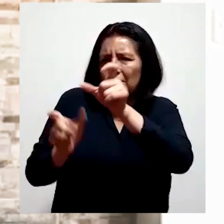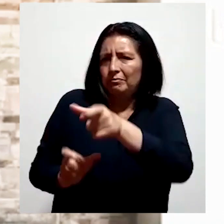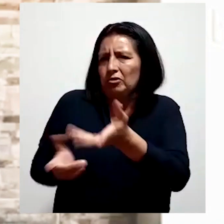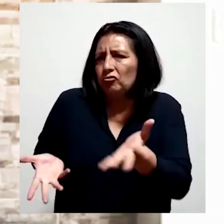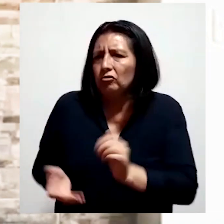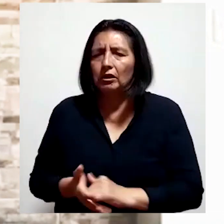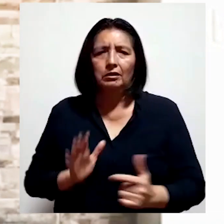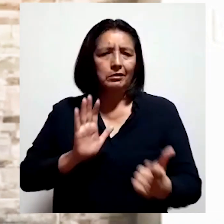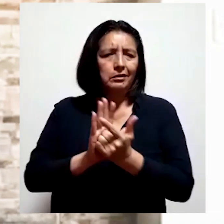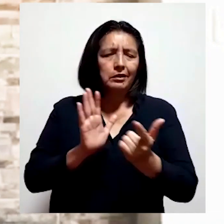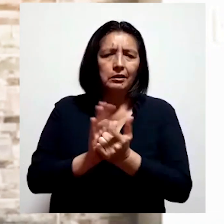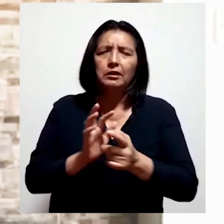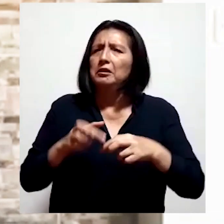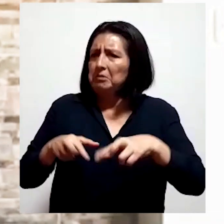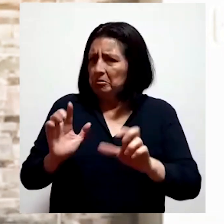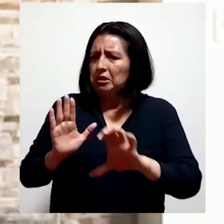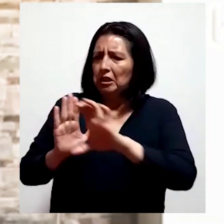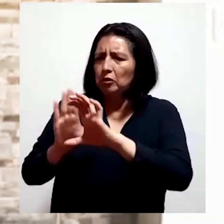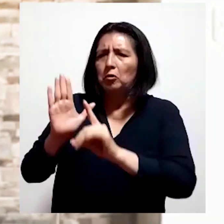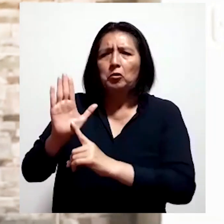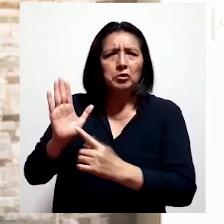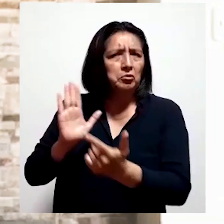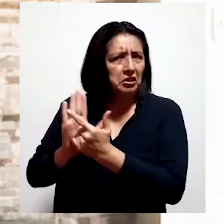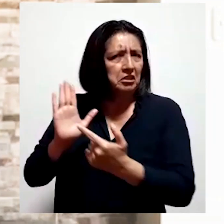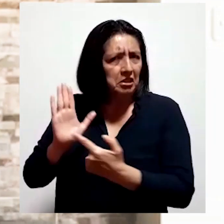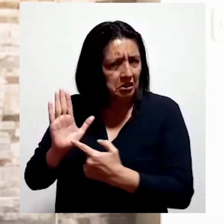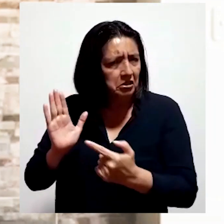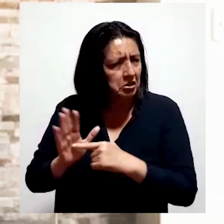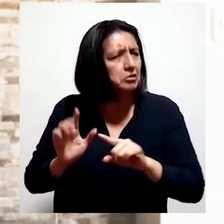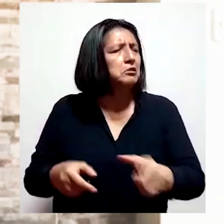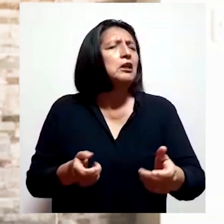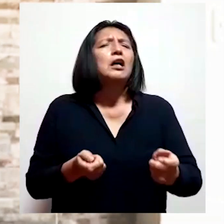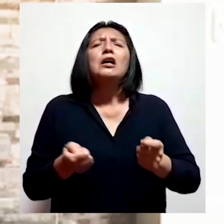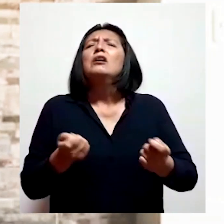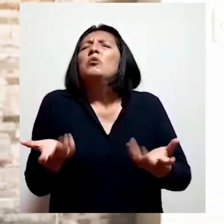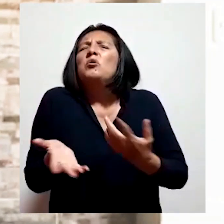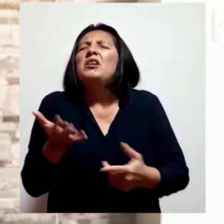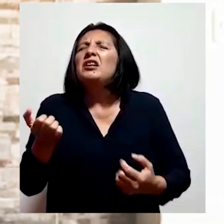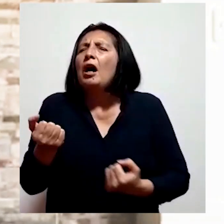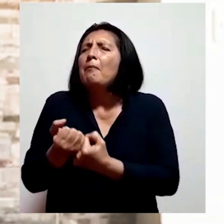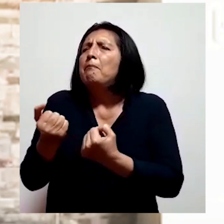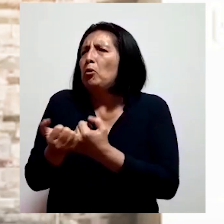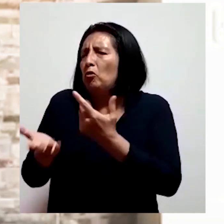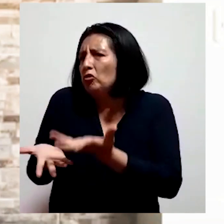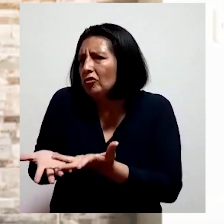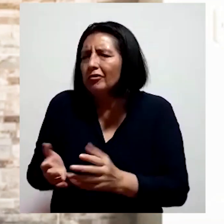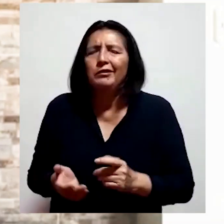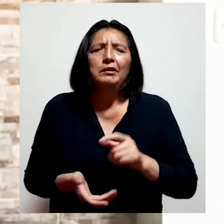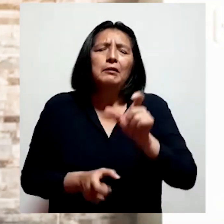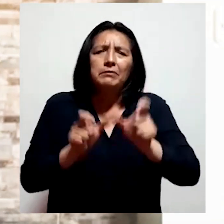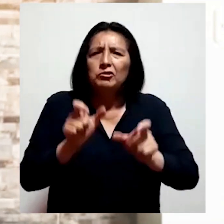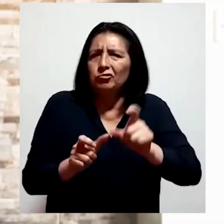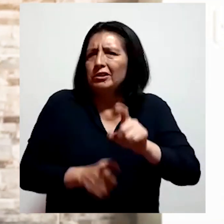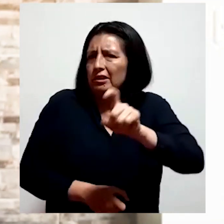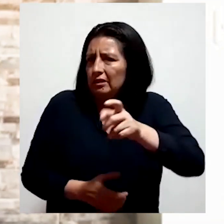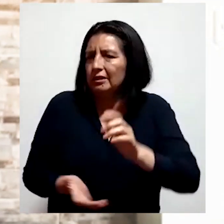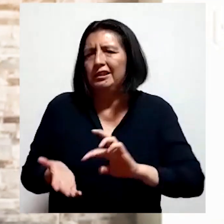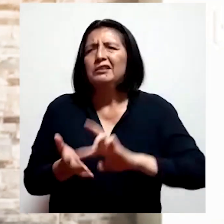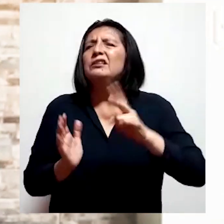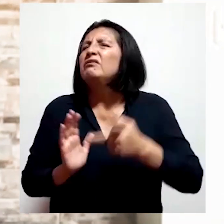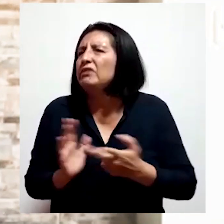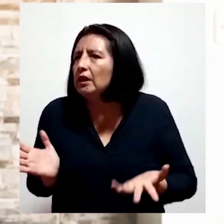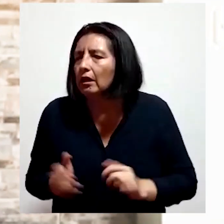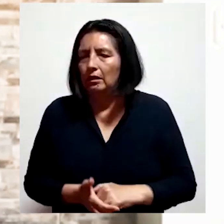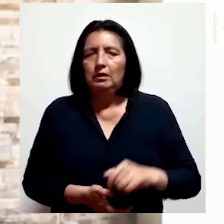Cabe precisar que la ley permite que el Código Civil regule los sistemas de apoyo como la curatela, para personas que lo requieran,